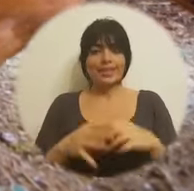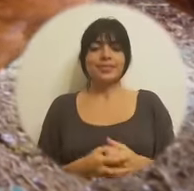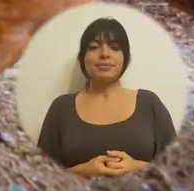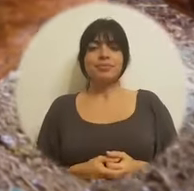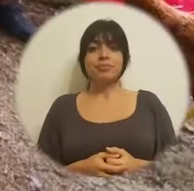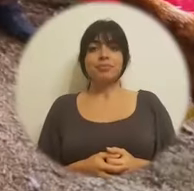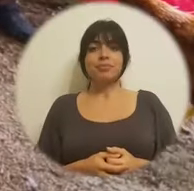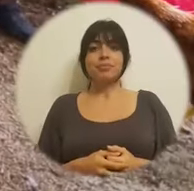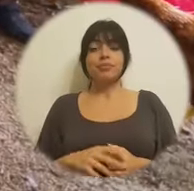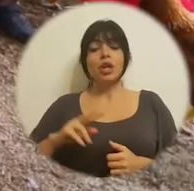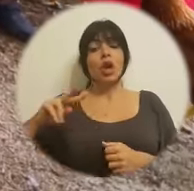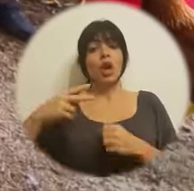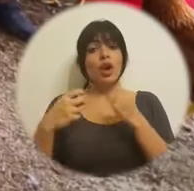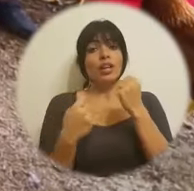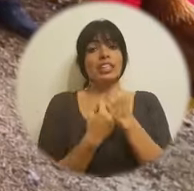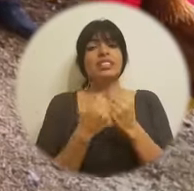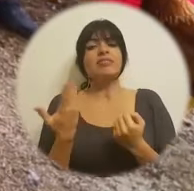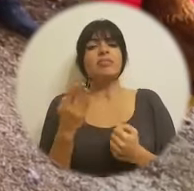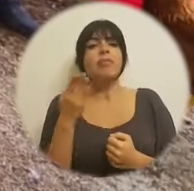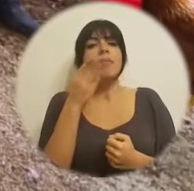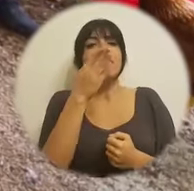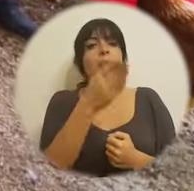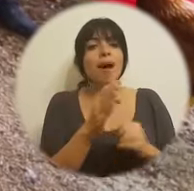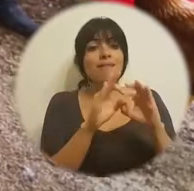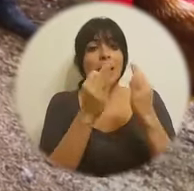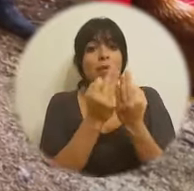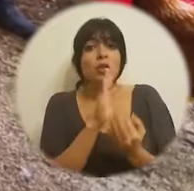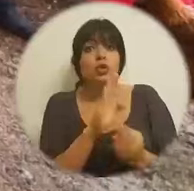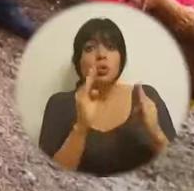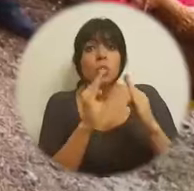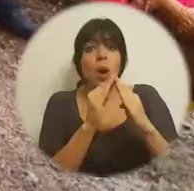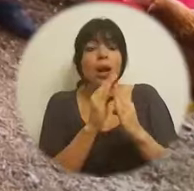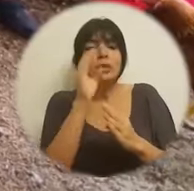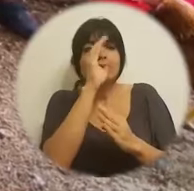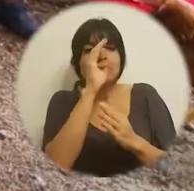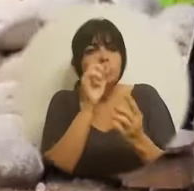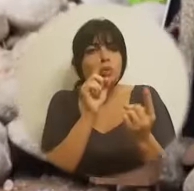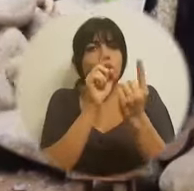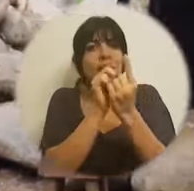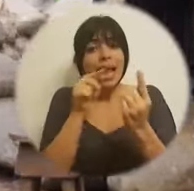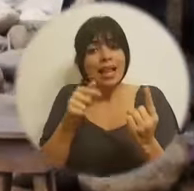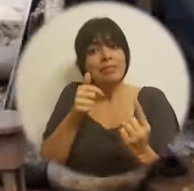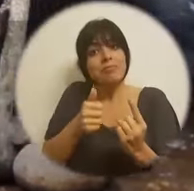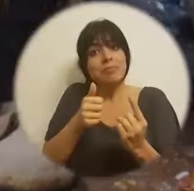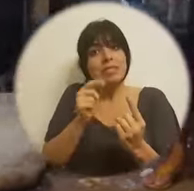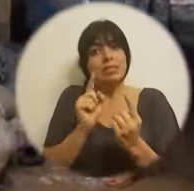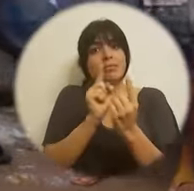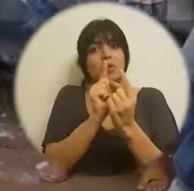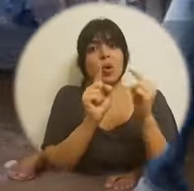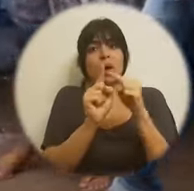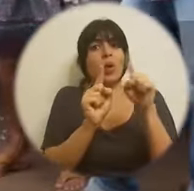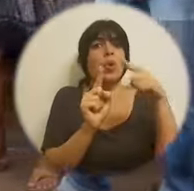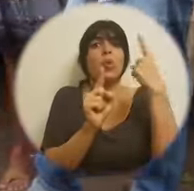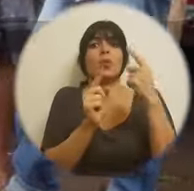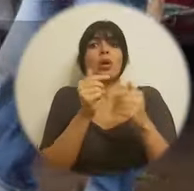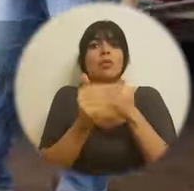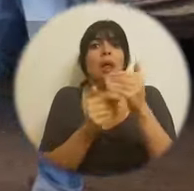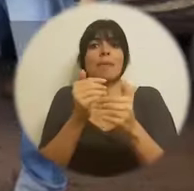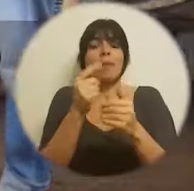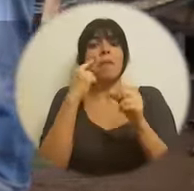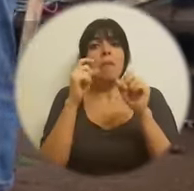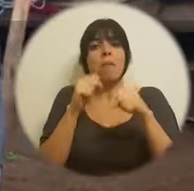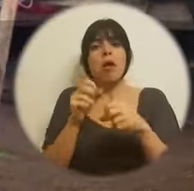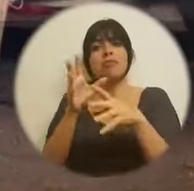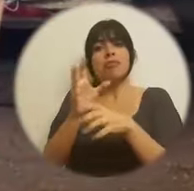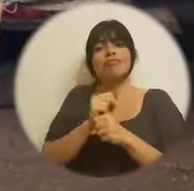comunidades. El cogestor busca a las familias hasta sus casas, convirtiéndose él mismo en el único trámite